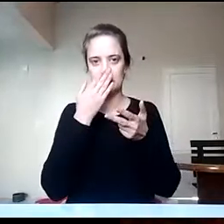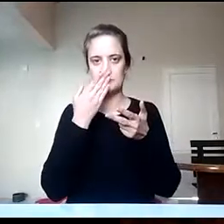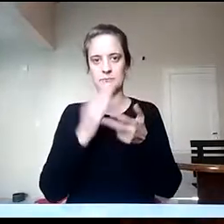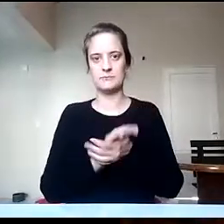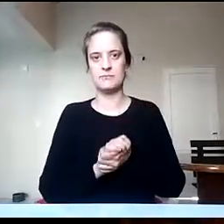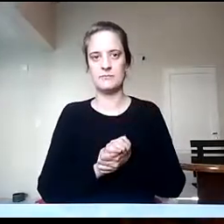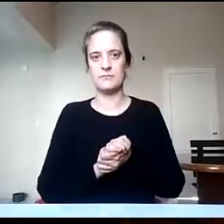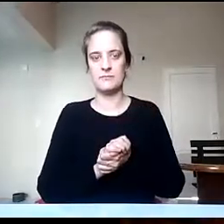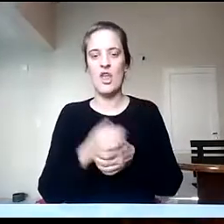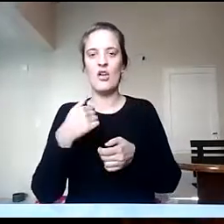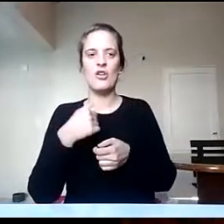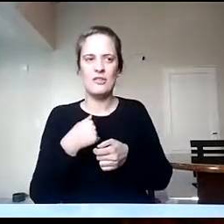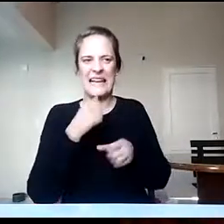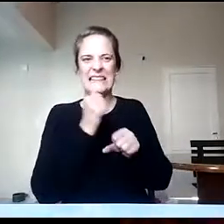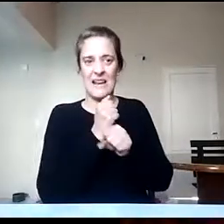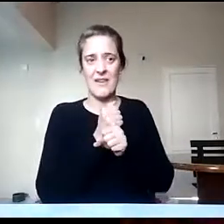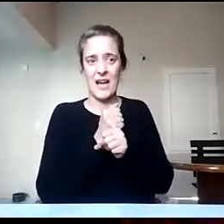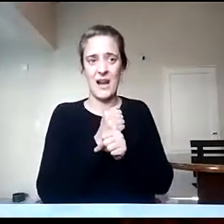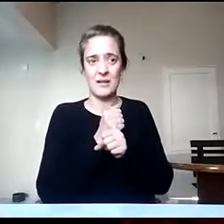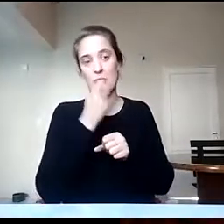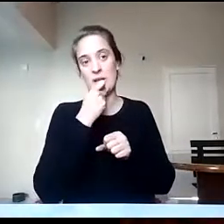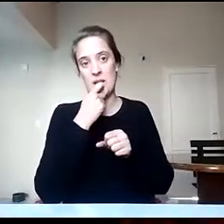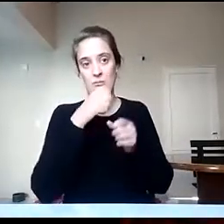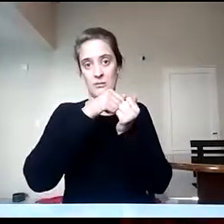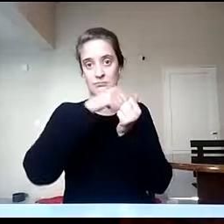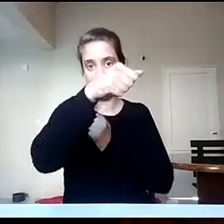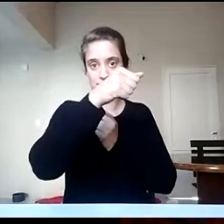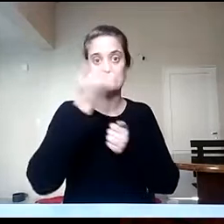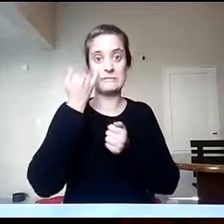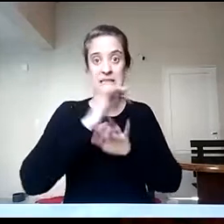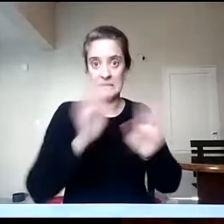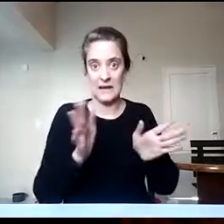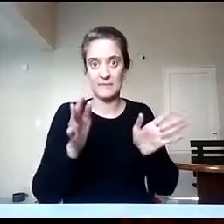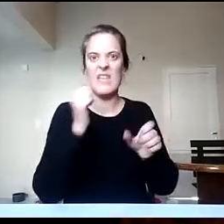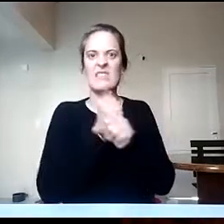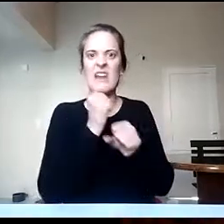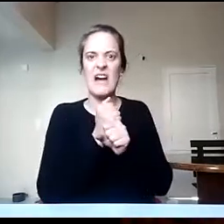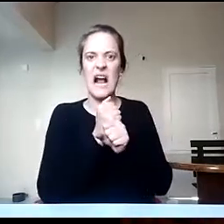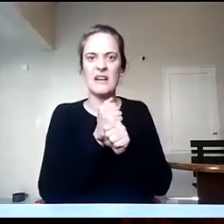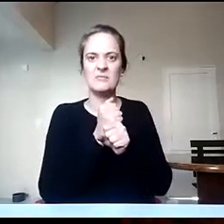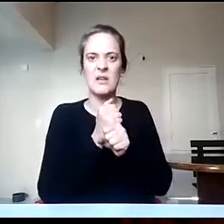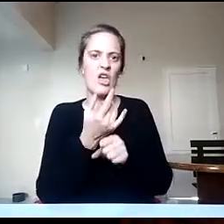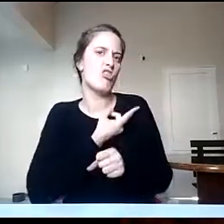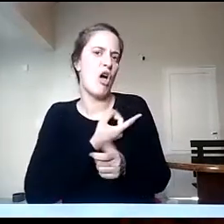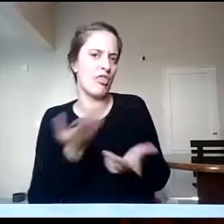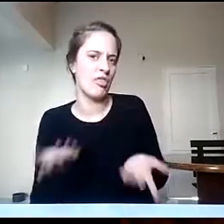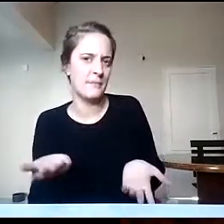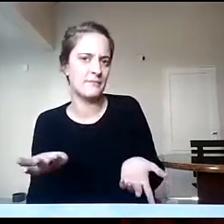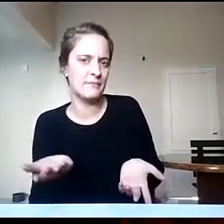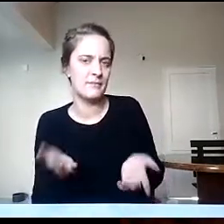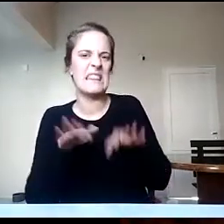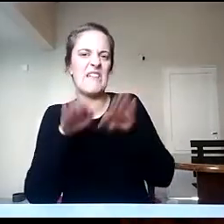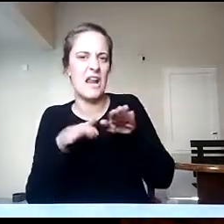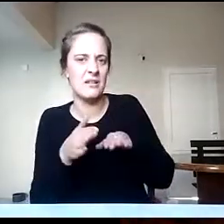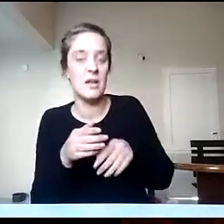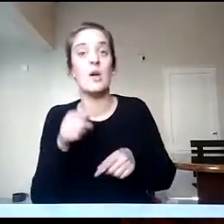puedo trabajar una vez que he egresado? Bien, van a poder desempeñarse en el nivel medio, es